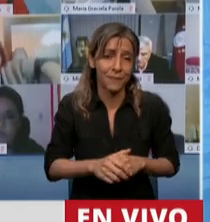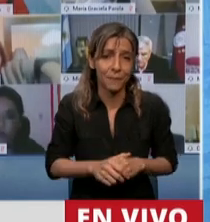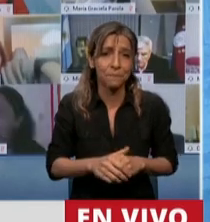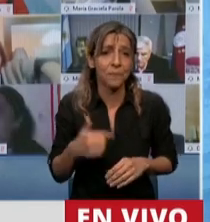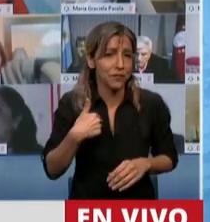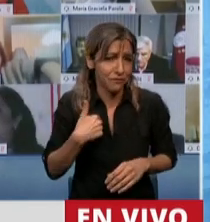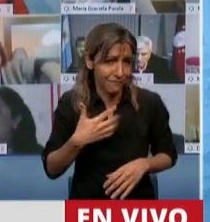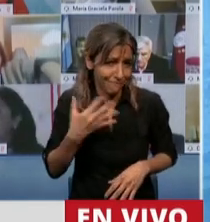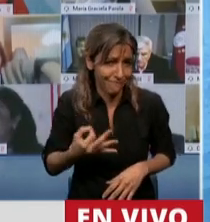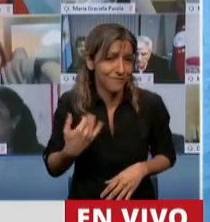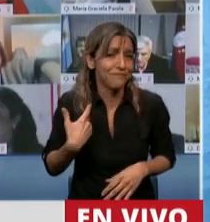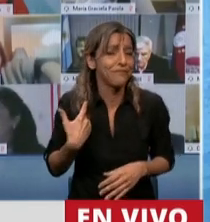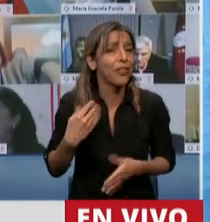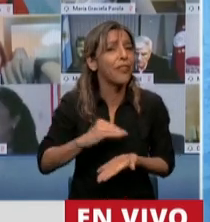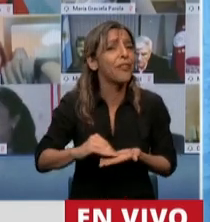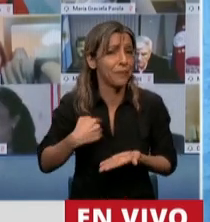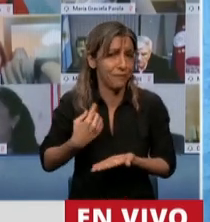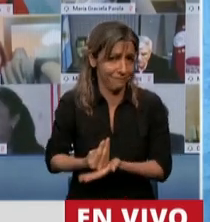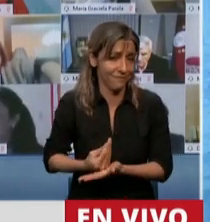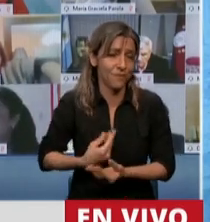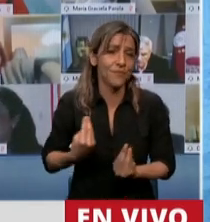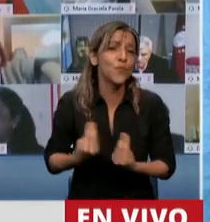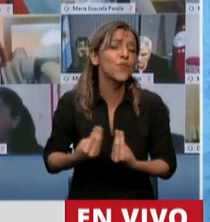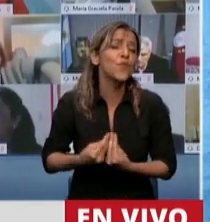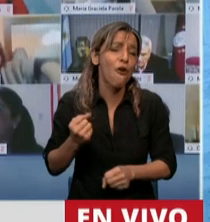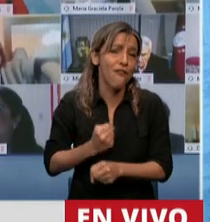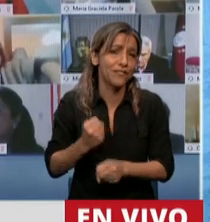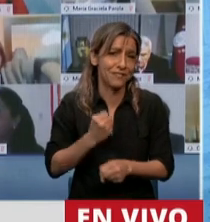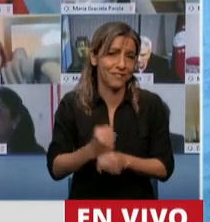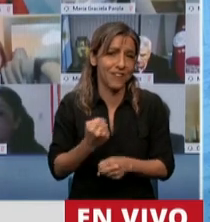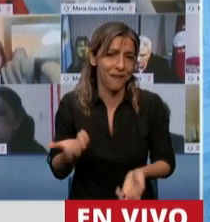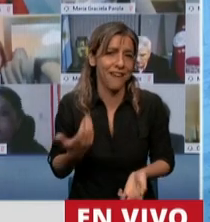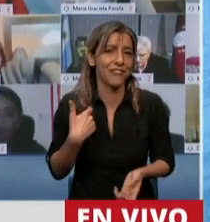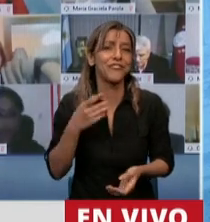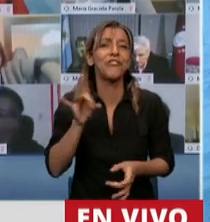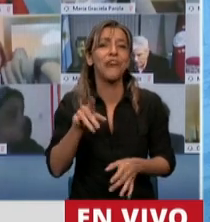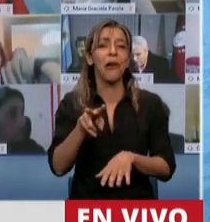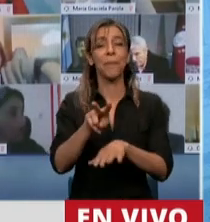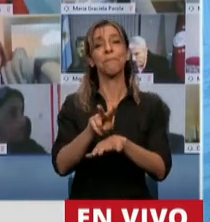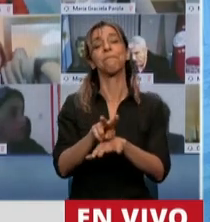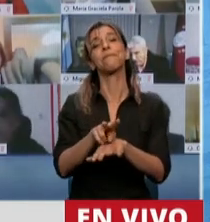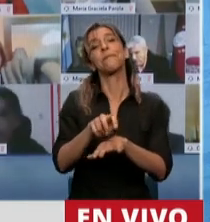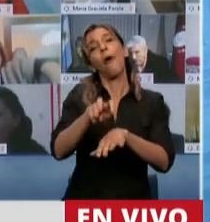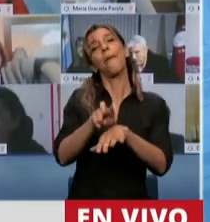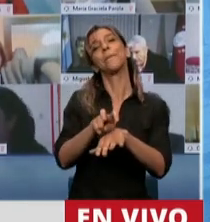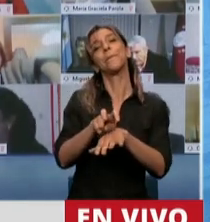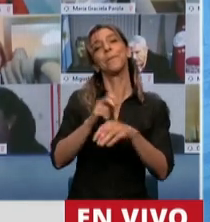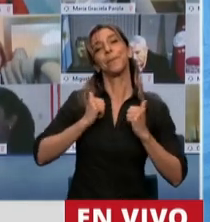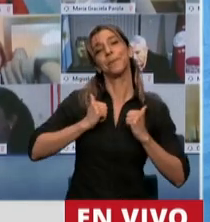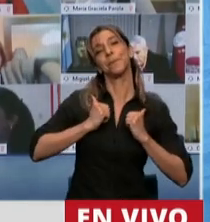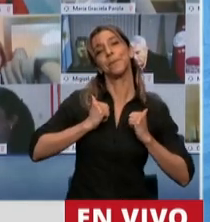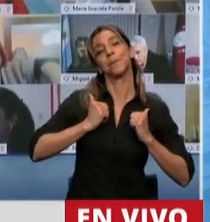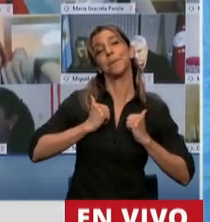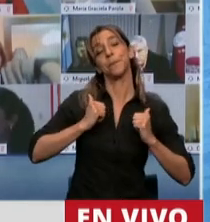que durante muchos años trabajó bastante. Digo, ese esfuerzo me parece que tiene que ser reconocido. Desgraciadamente, no dio el